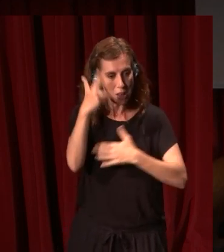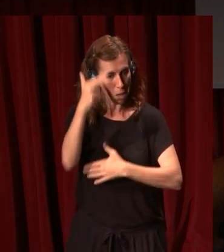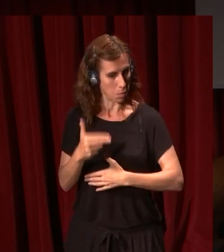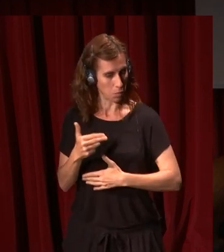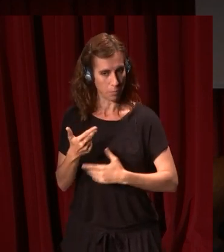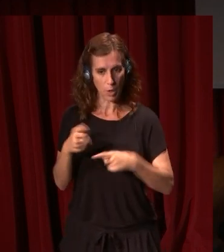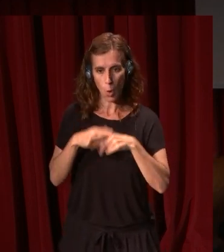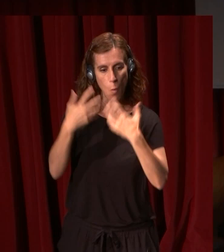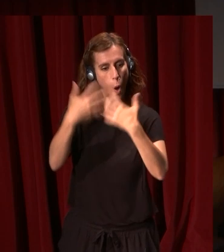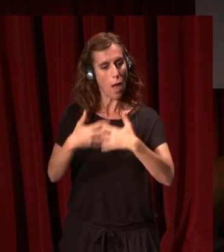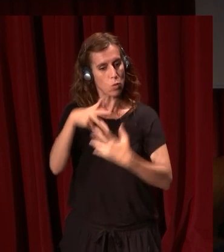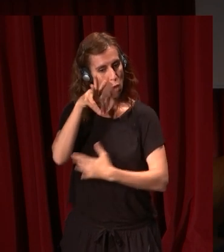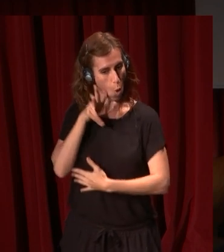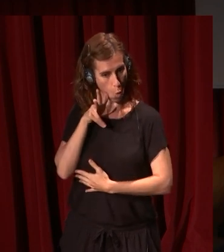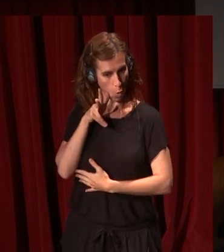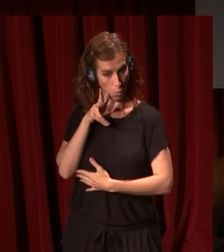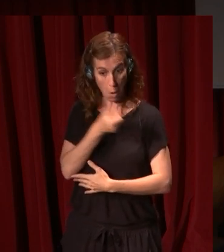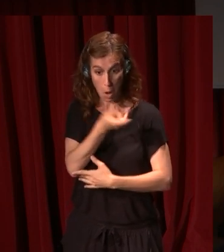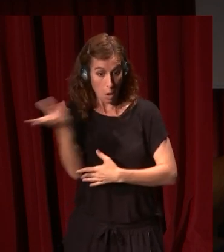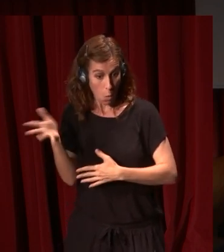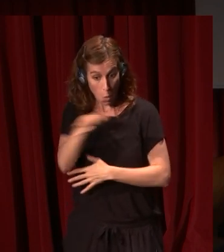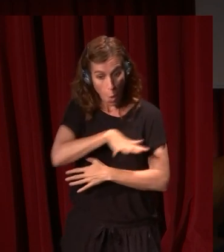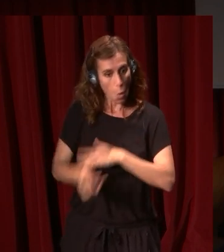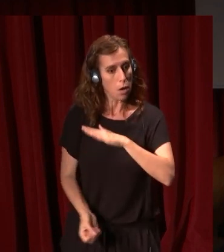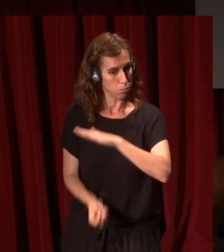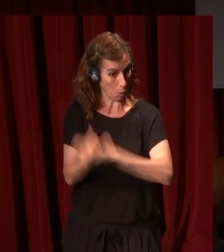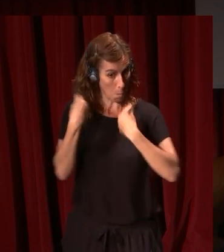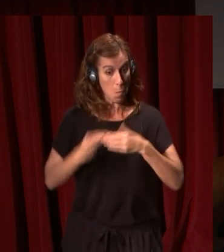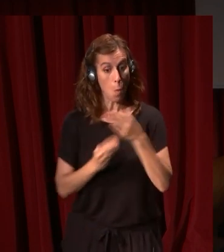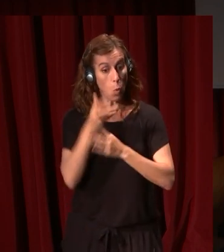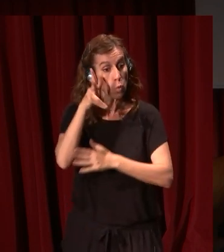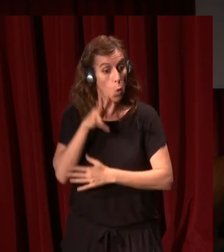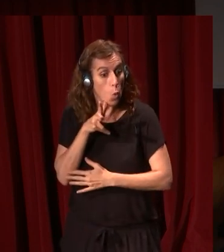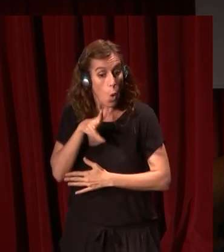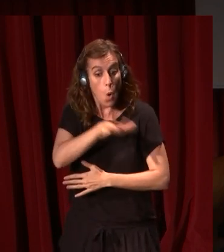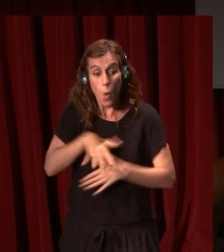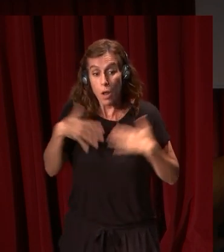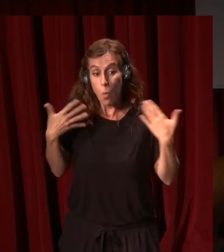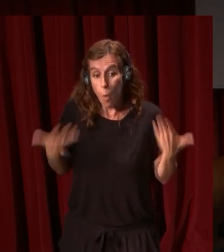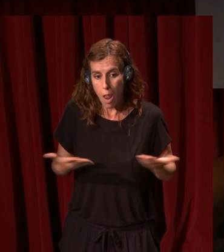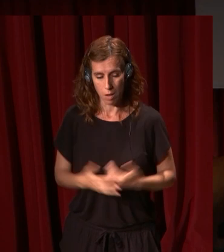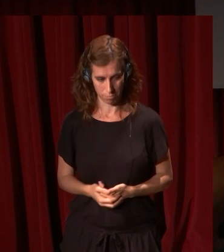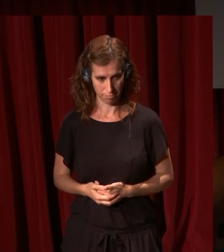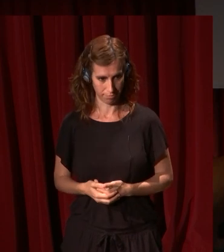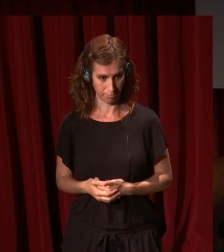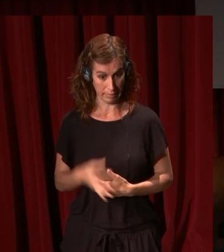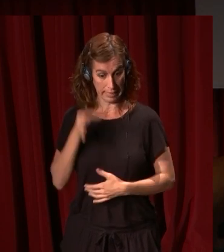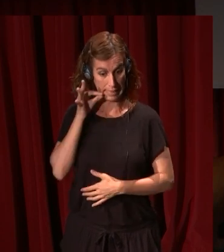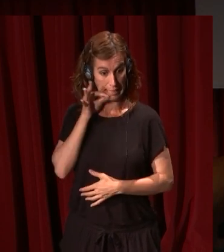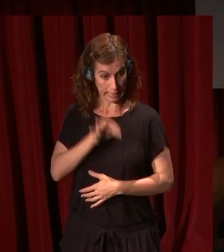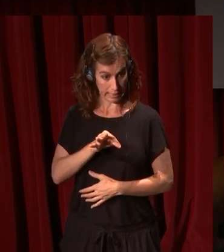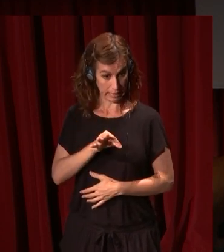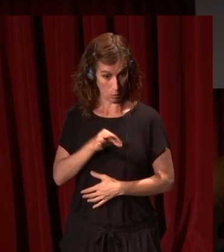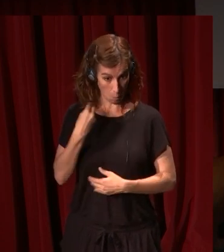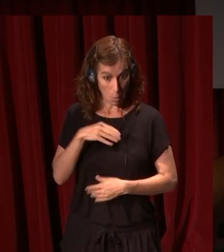lujo. Se produce en algunos lugares, como ocurre con todos los productos de lujo. Esos lugares son fundamentalmente, en los siglos que preceden